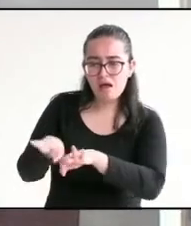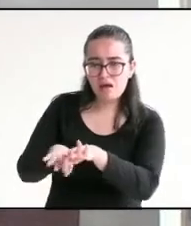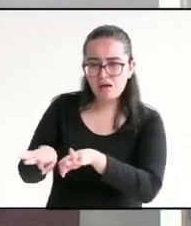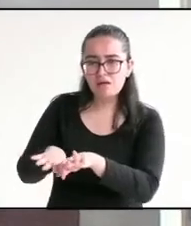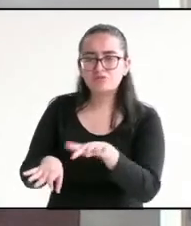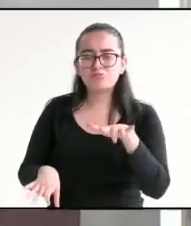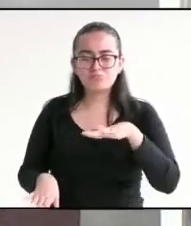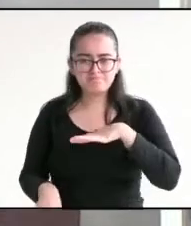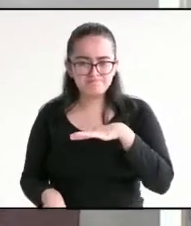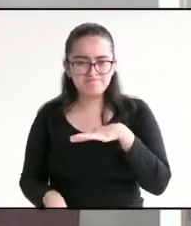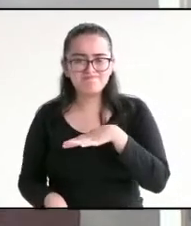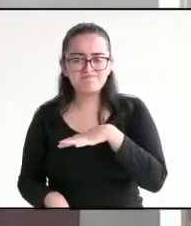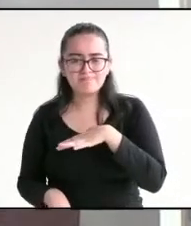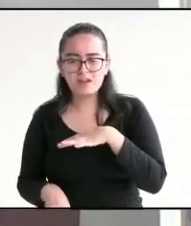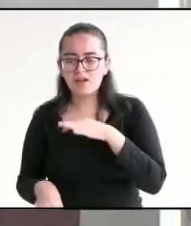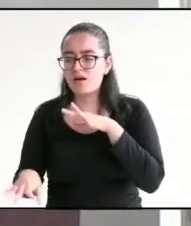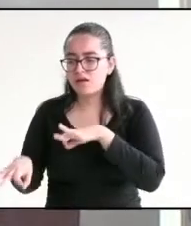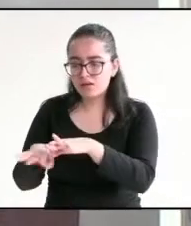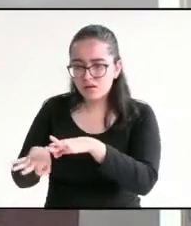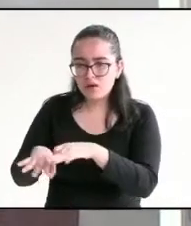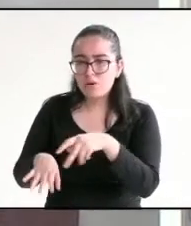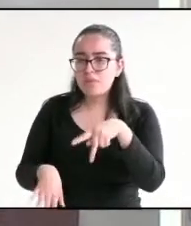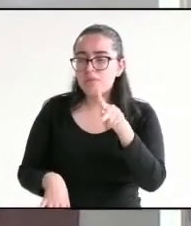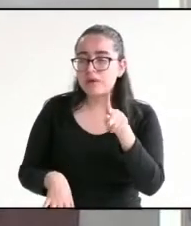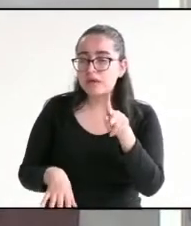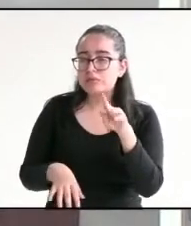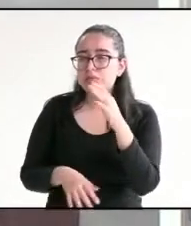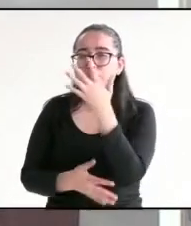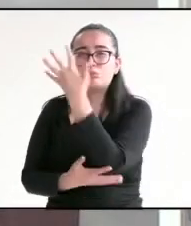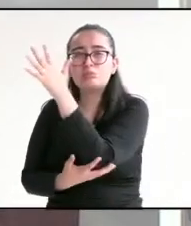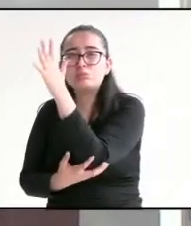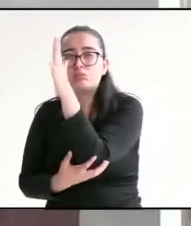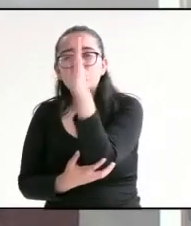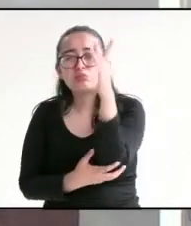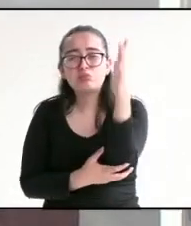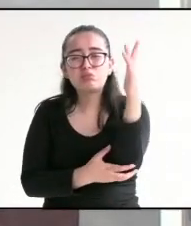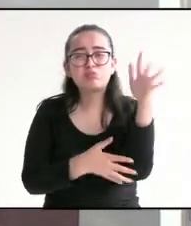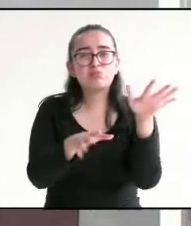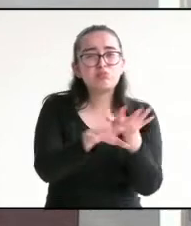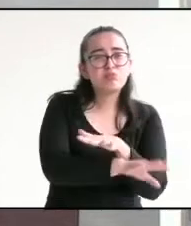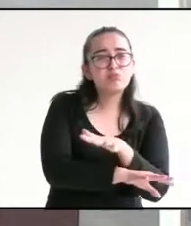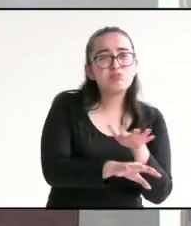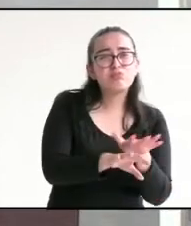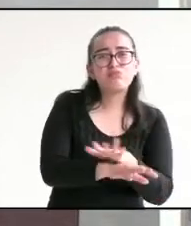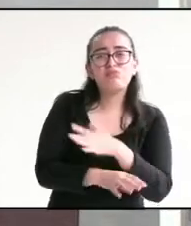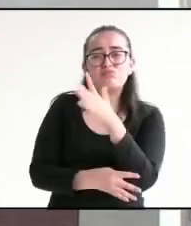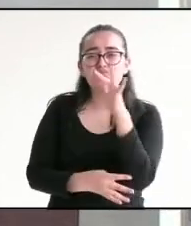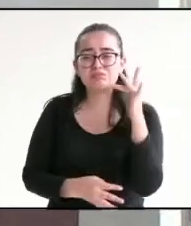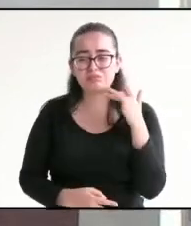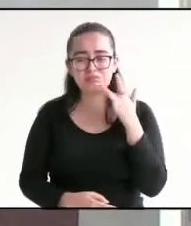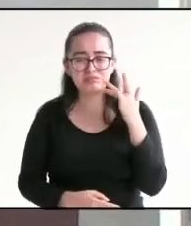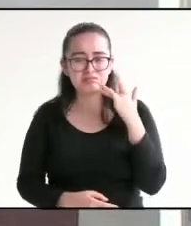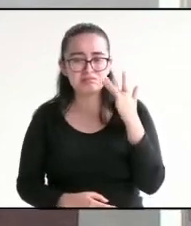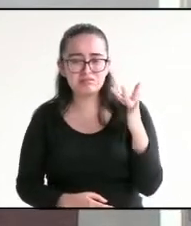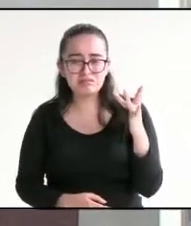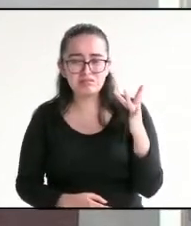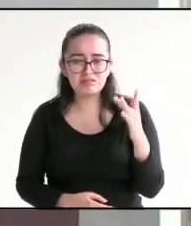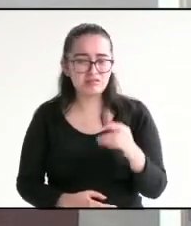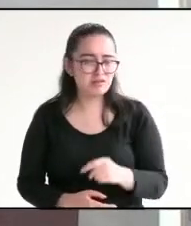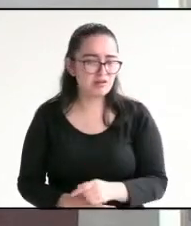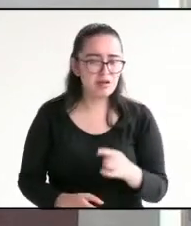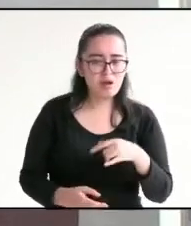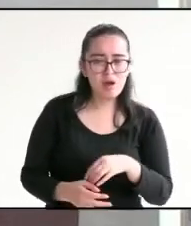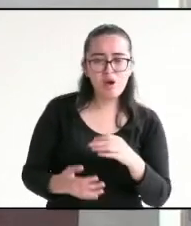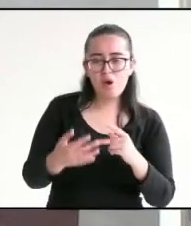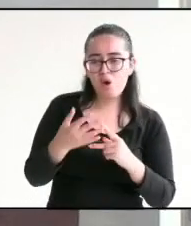ha propiciado la tal inmoderada de árboles y, en consecuencia, cambios en el medio ambiente desfavorables, como la baja producción de